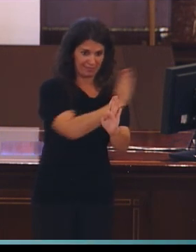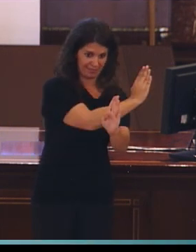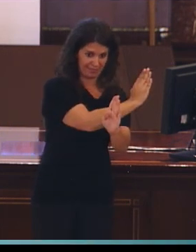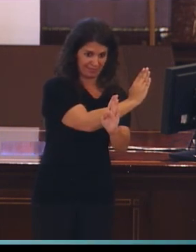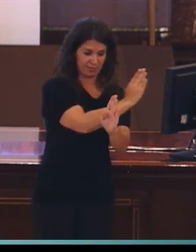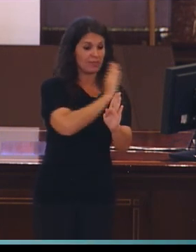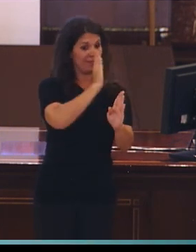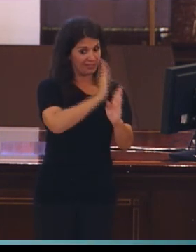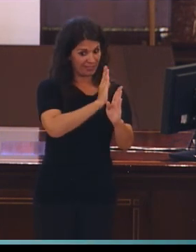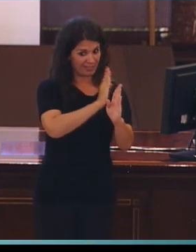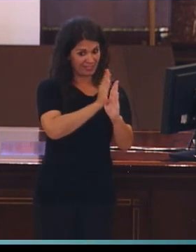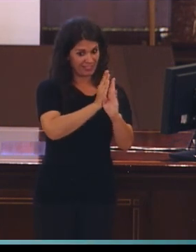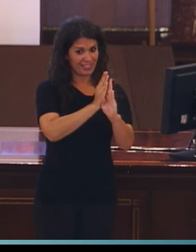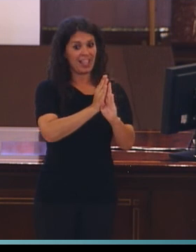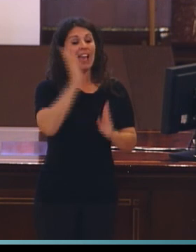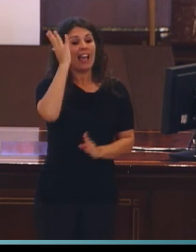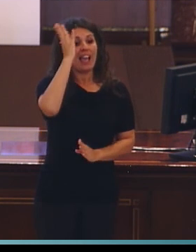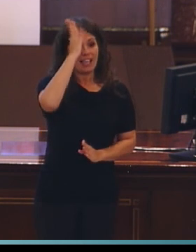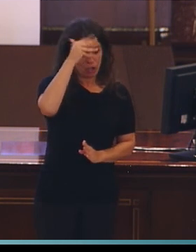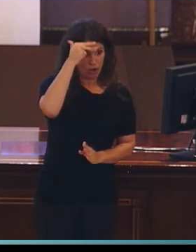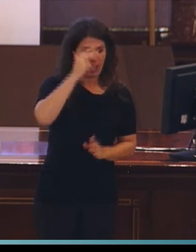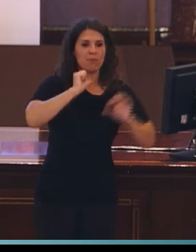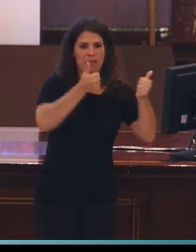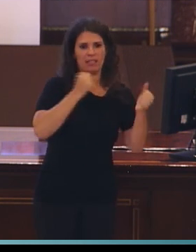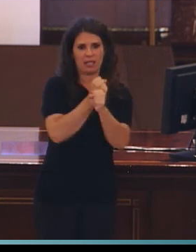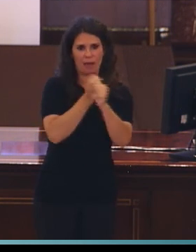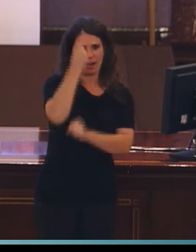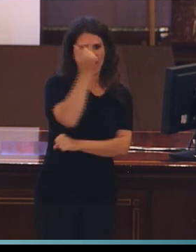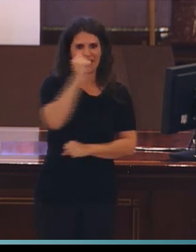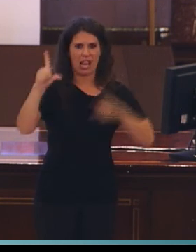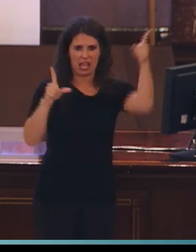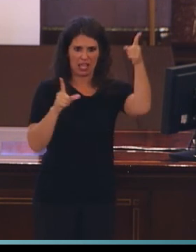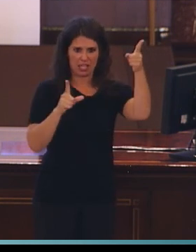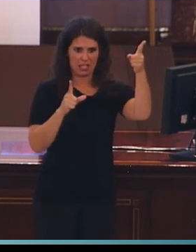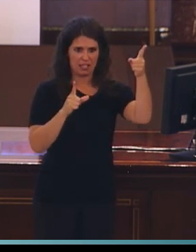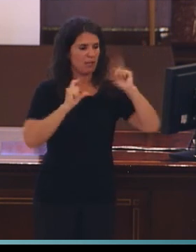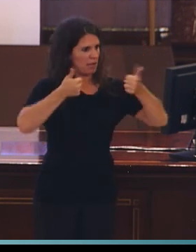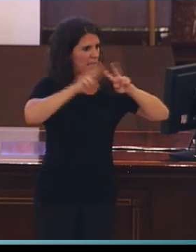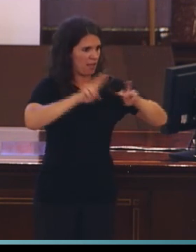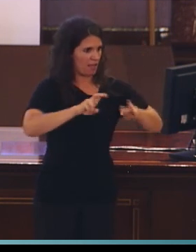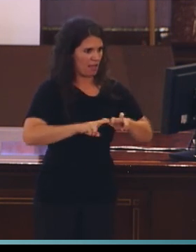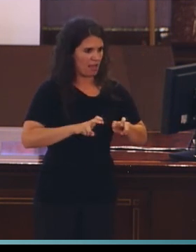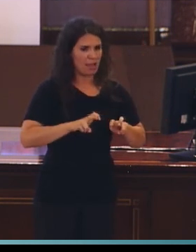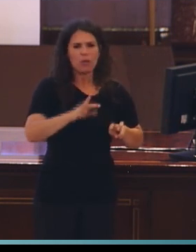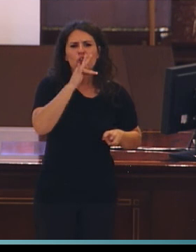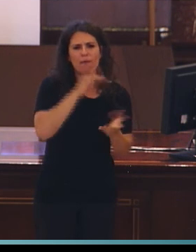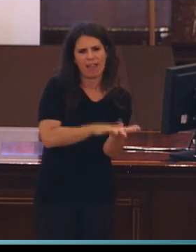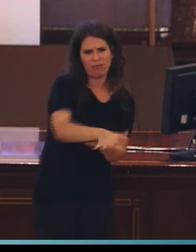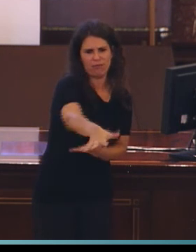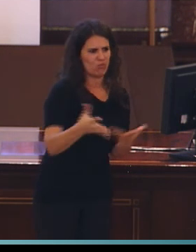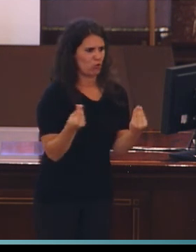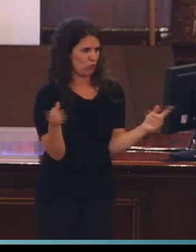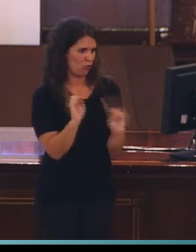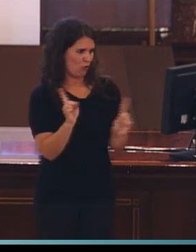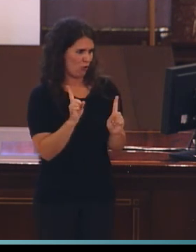empieza a trabajar sobre la lengua de signos americana. Y lo que pasa es que todavía sus estudios tienen pocas repercusiones en las